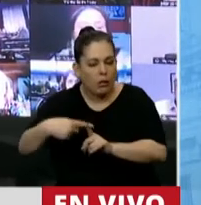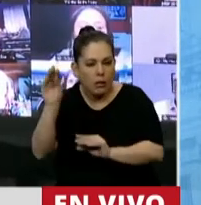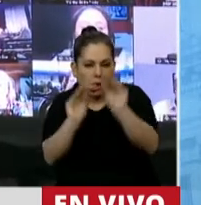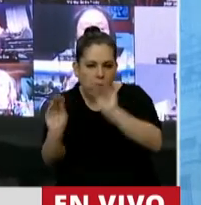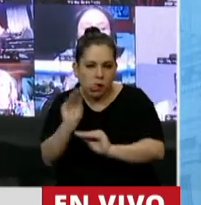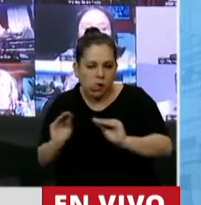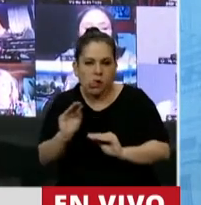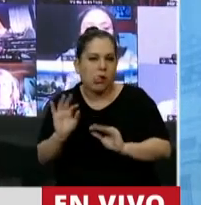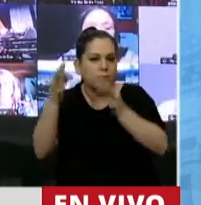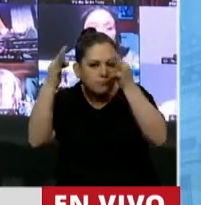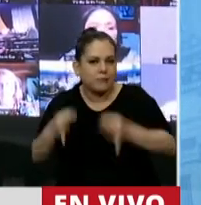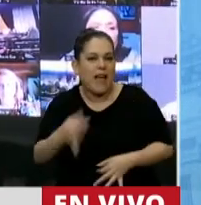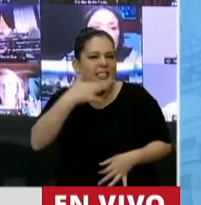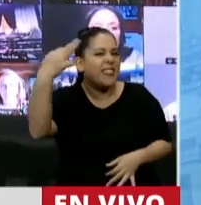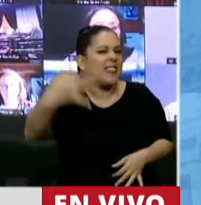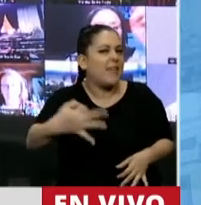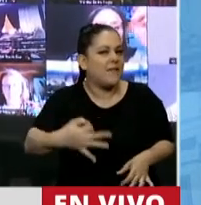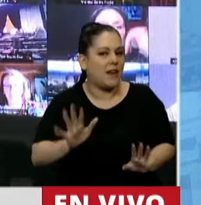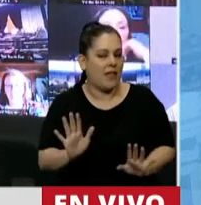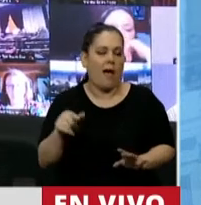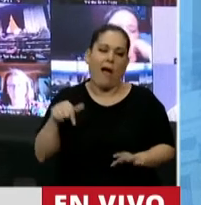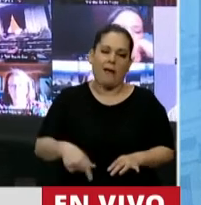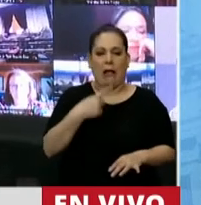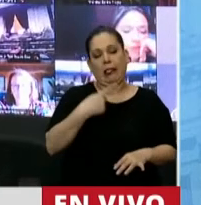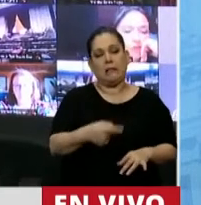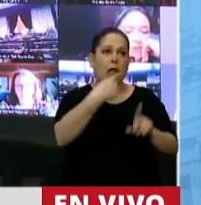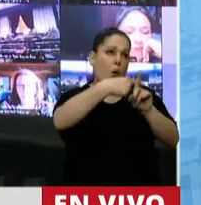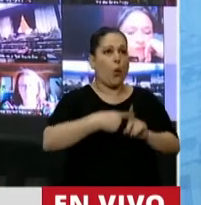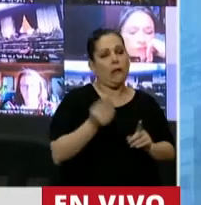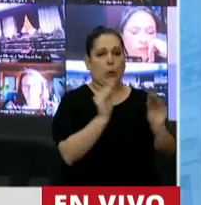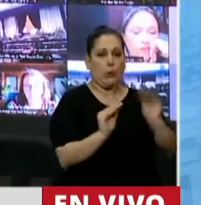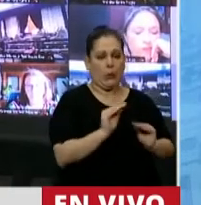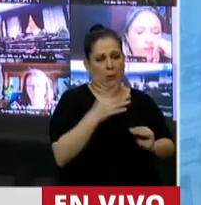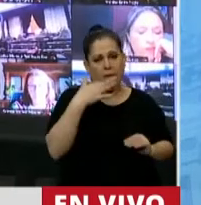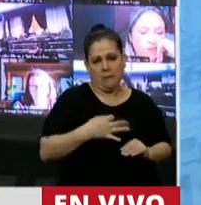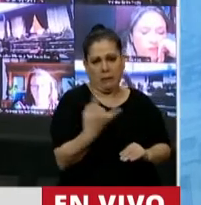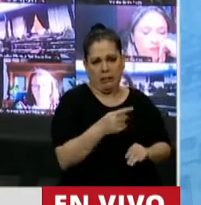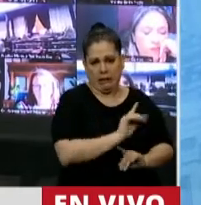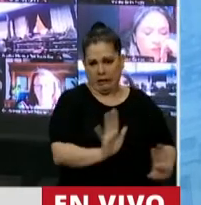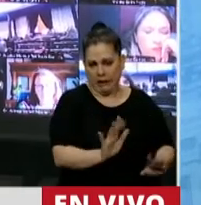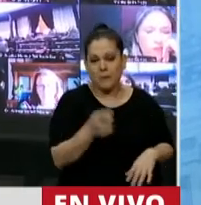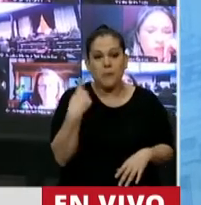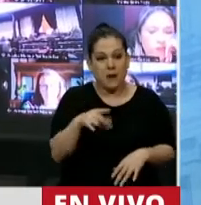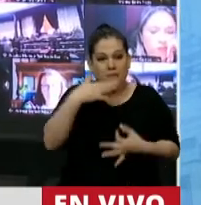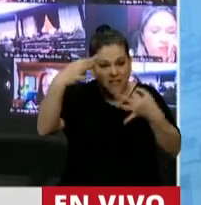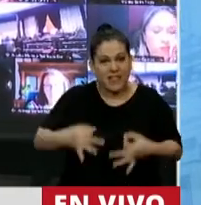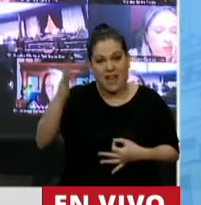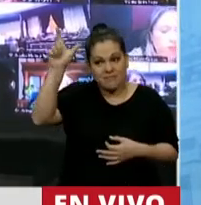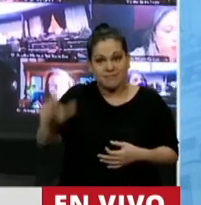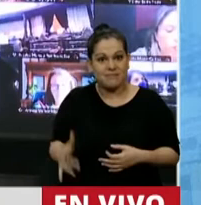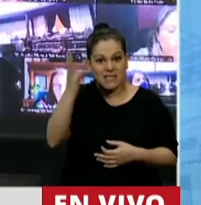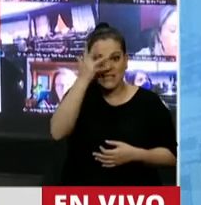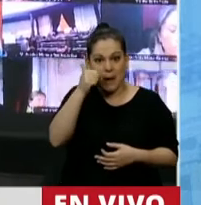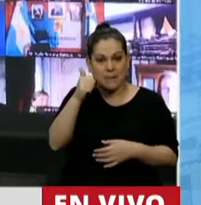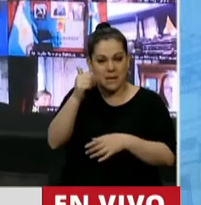No como otros gobernadores que dicen que nos ordenaron las cuentas y nos dejaron la provincia intervada. De verdad, San Martín tomó las riendas y logró